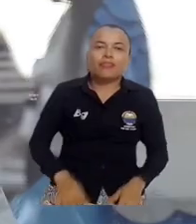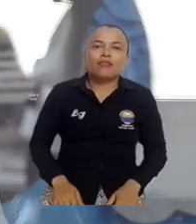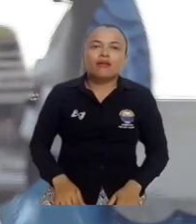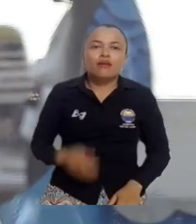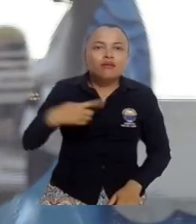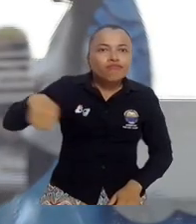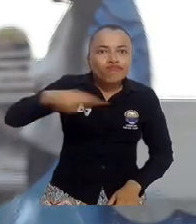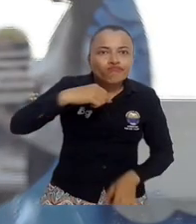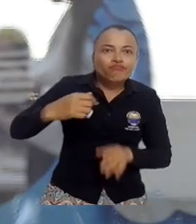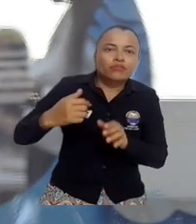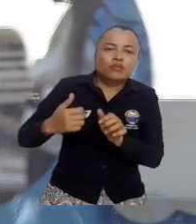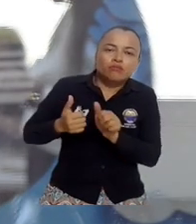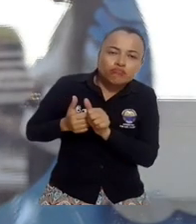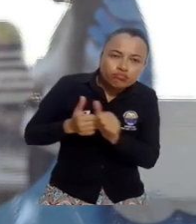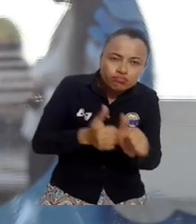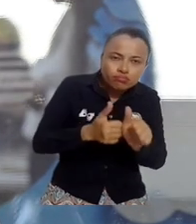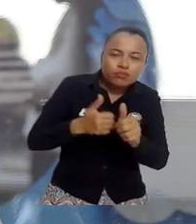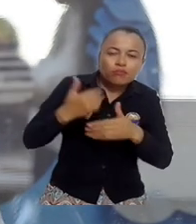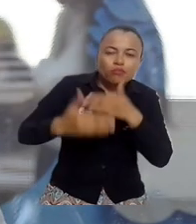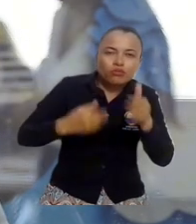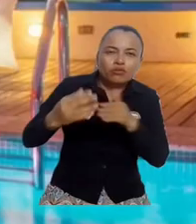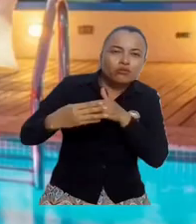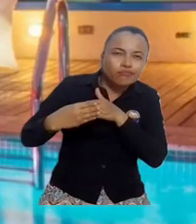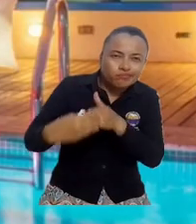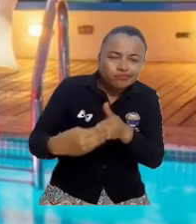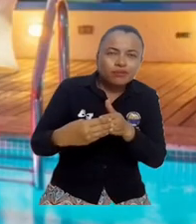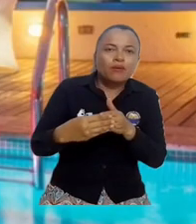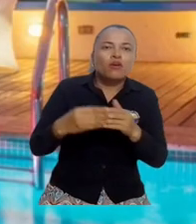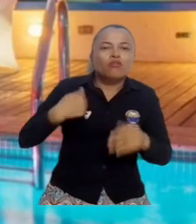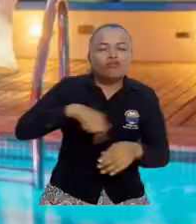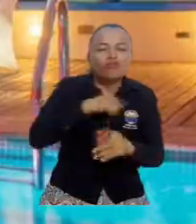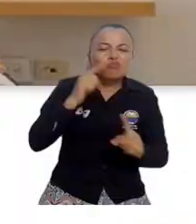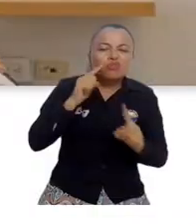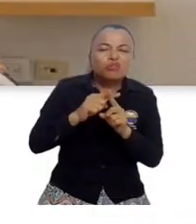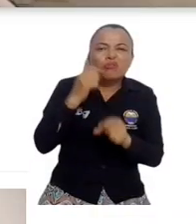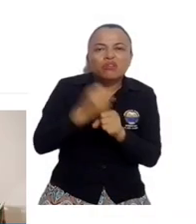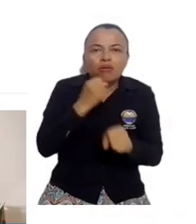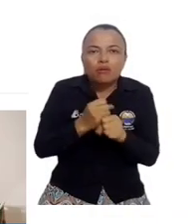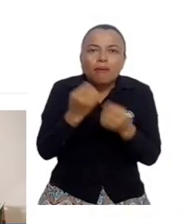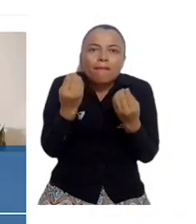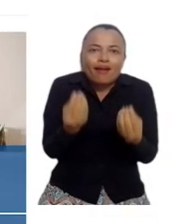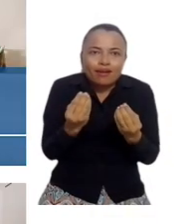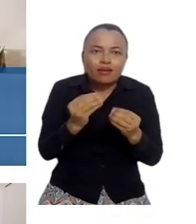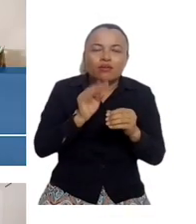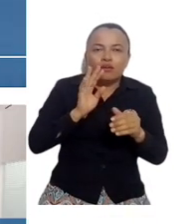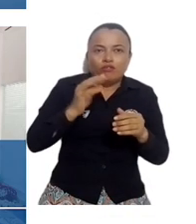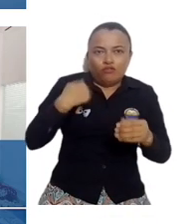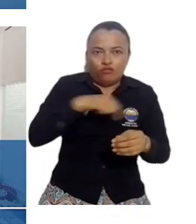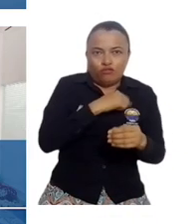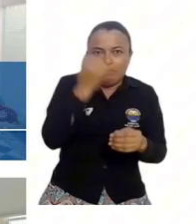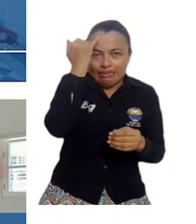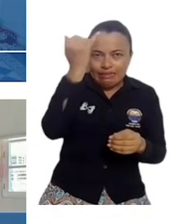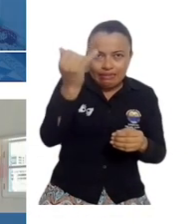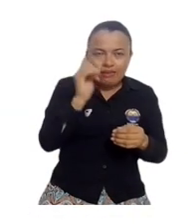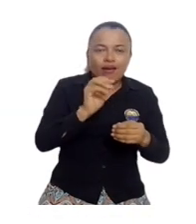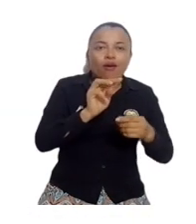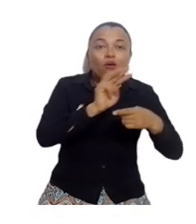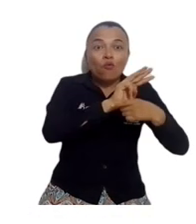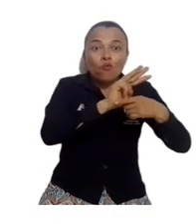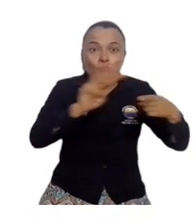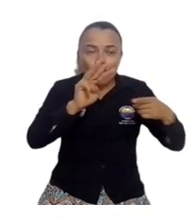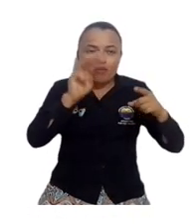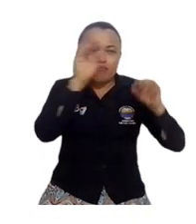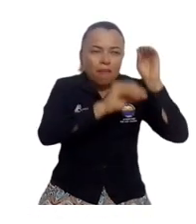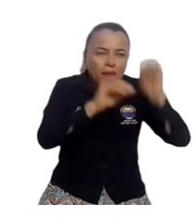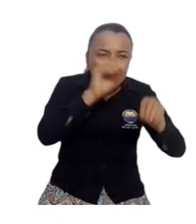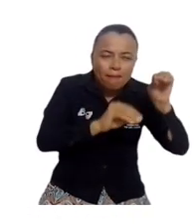Nos asesoran en todo este proceso, donde estamos trabajando en innovar en nuestra página web, para que